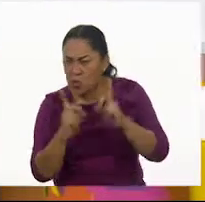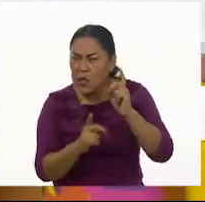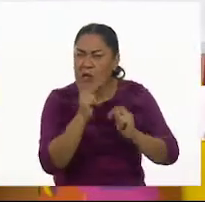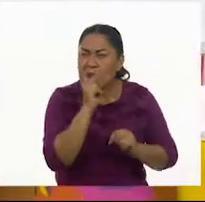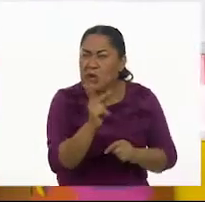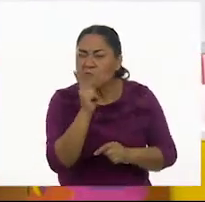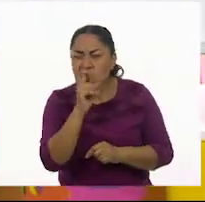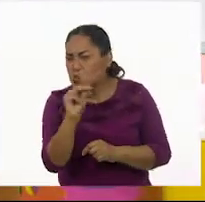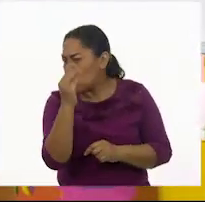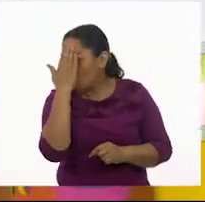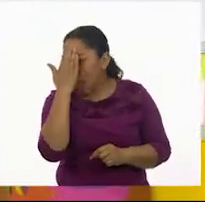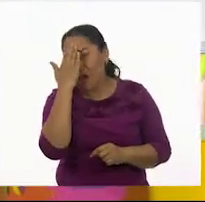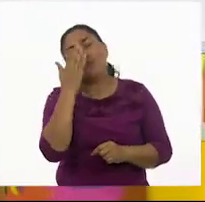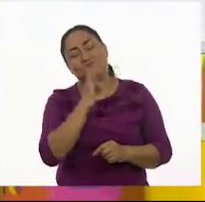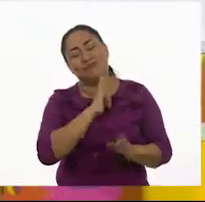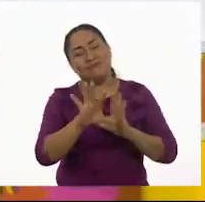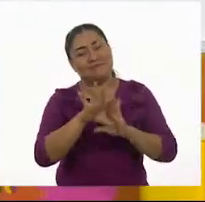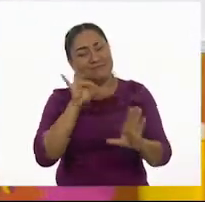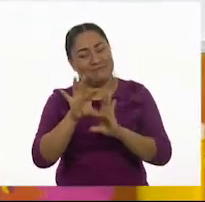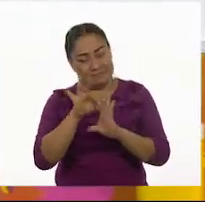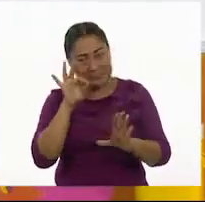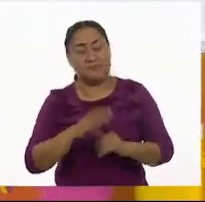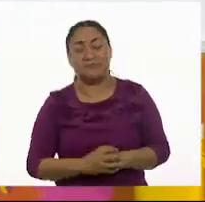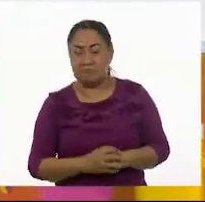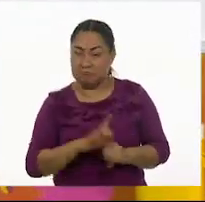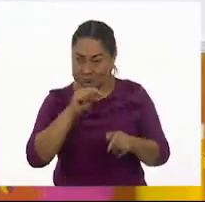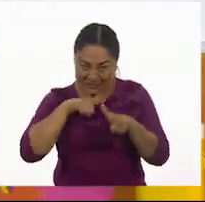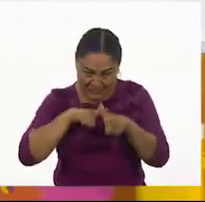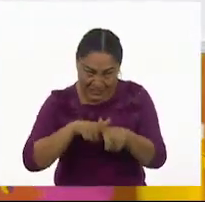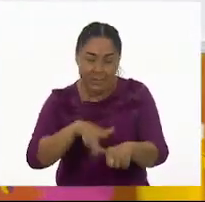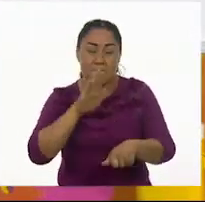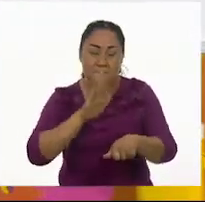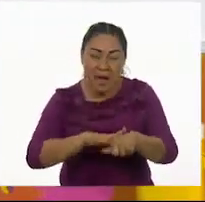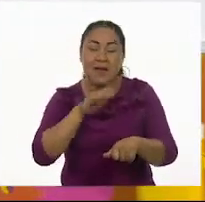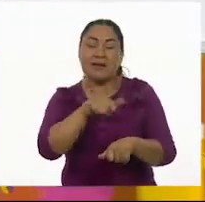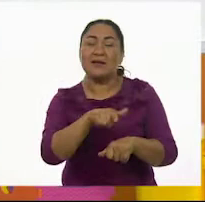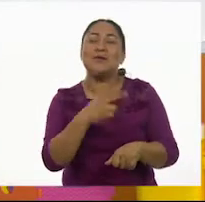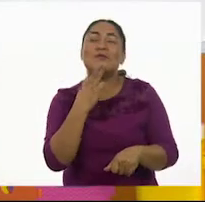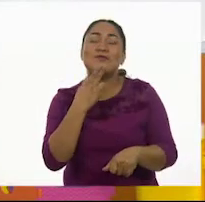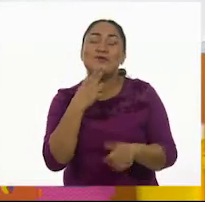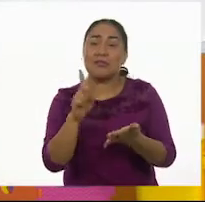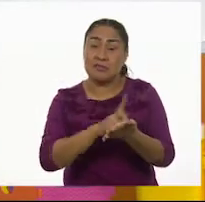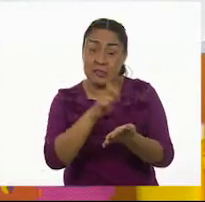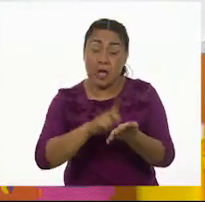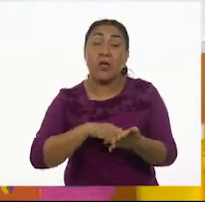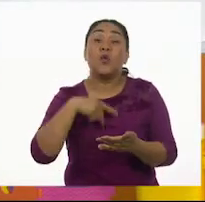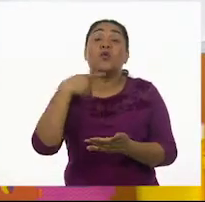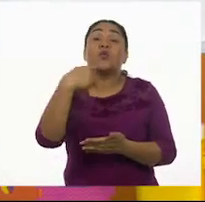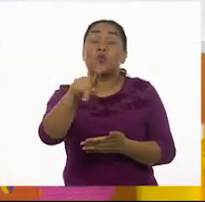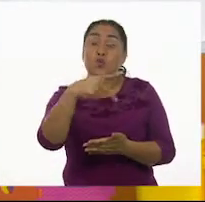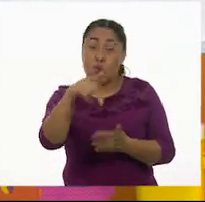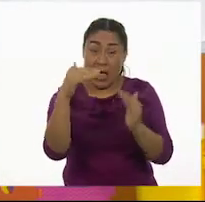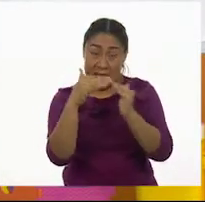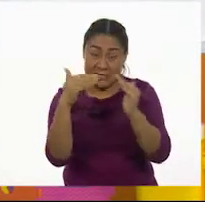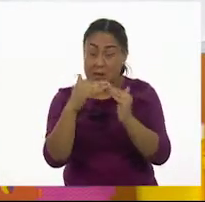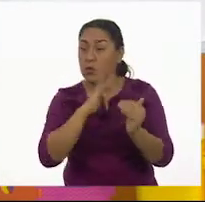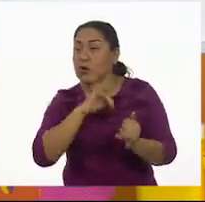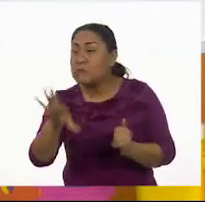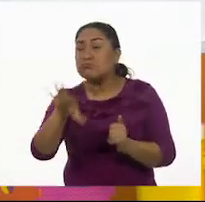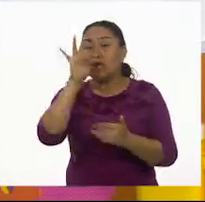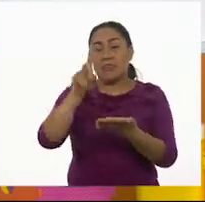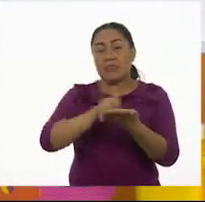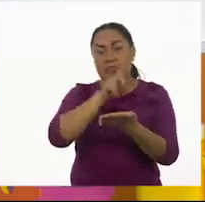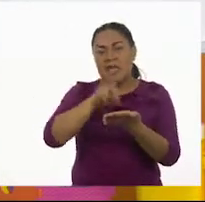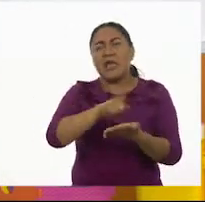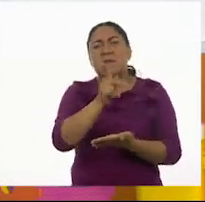palabras que no conozcamos. Y vamos a estar trabajando con él. Entonces, busca un diccionario que tengas en tu biblioteca de tu casa para